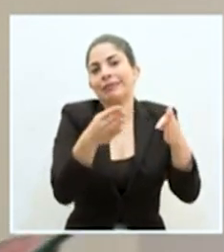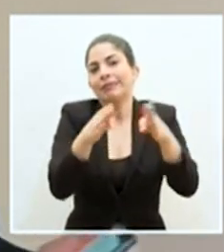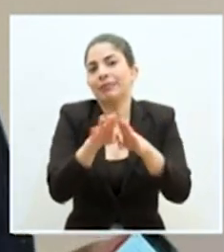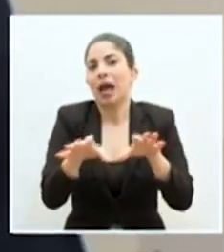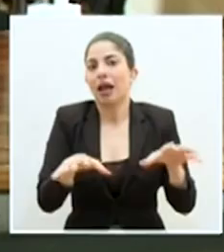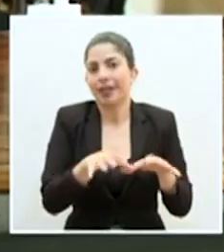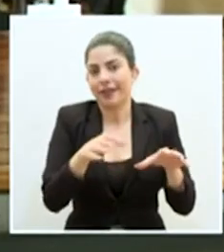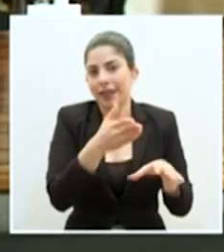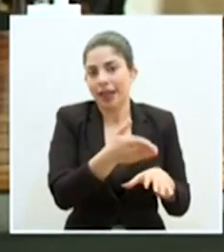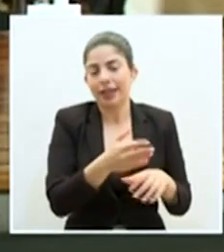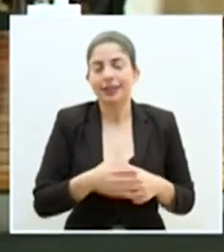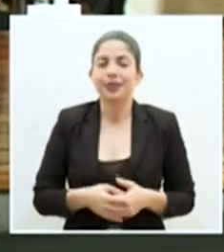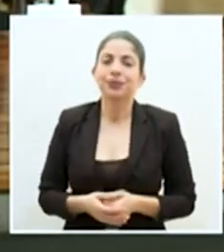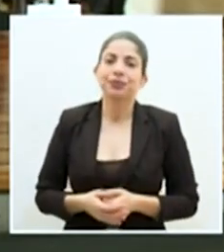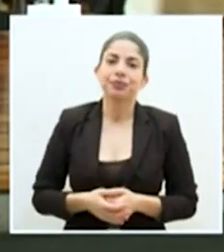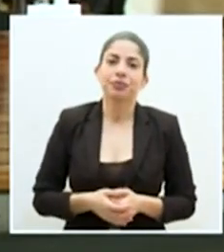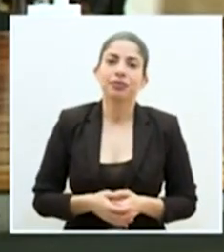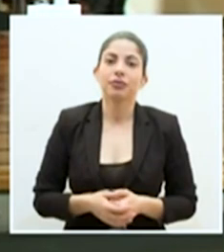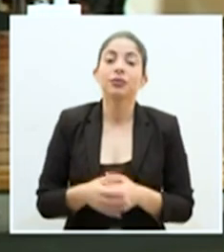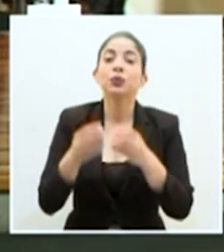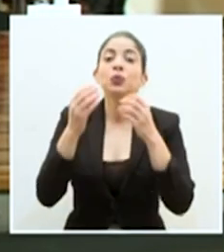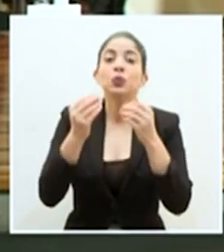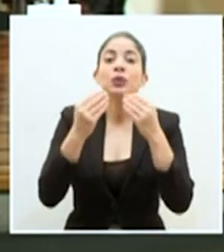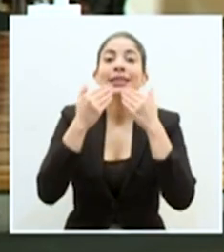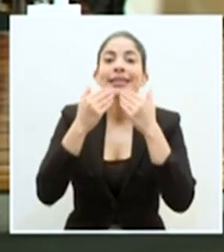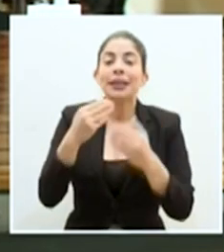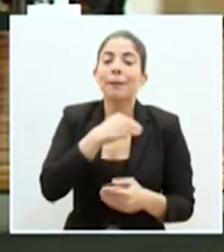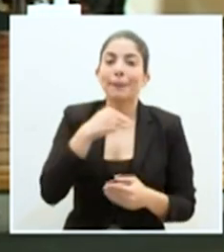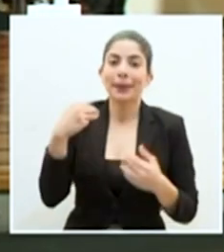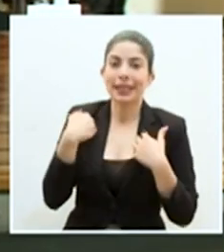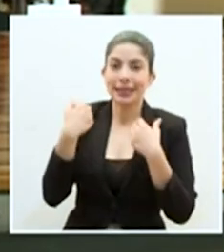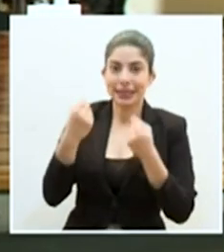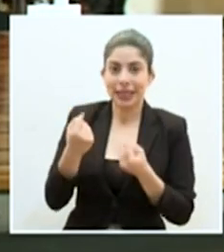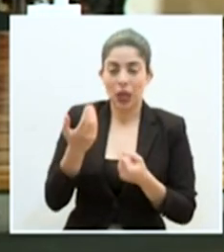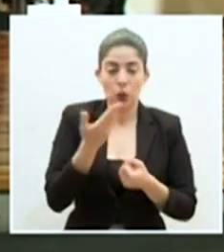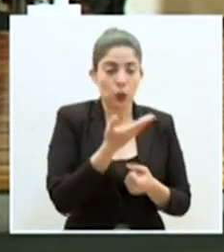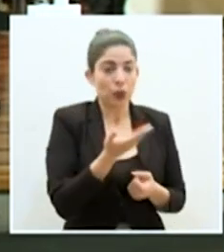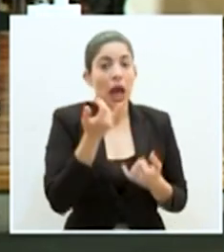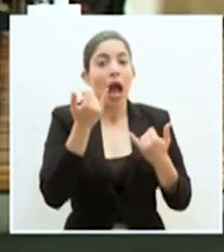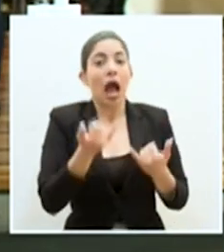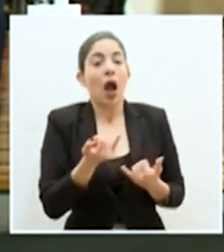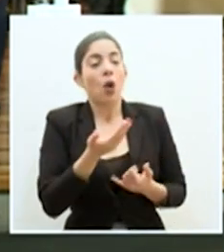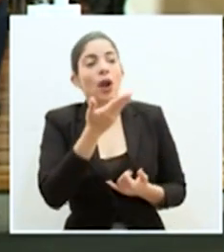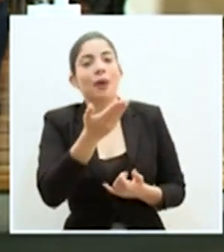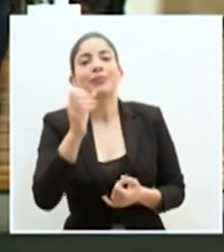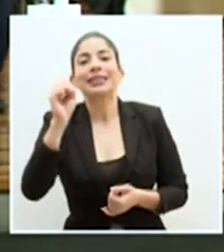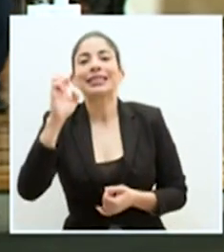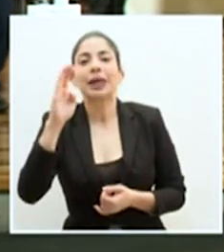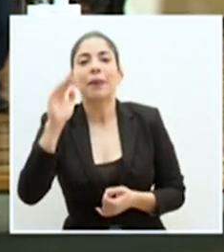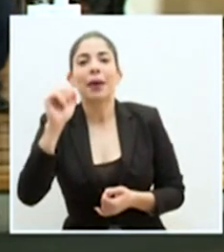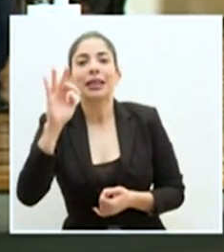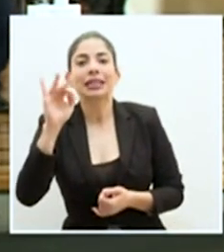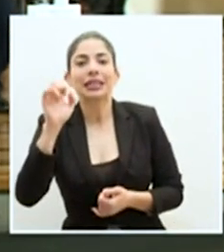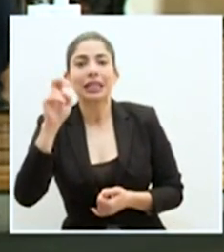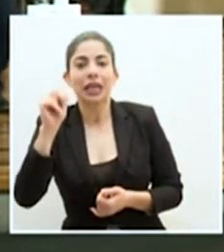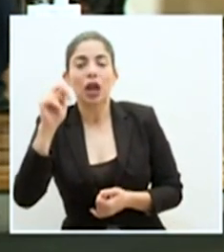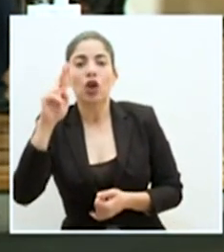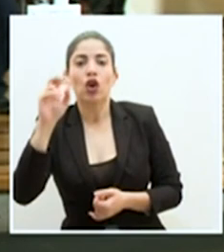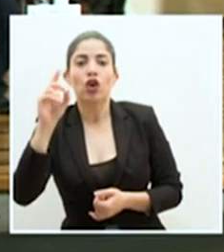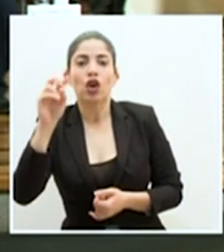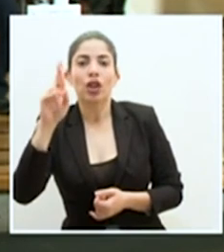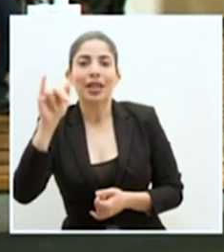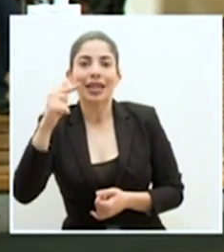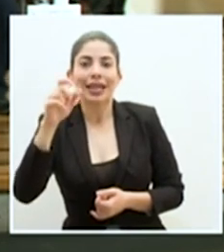Gracias. Muchas gracias al Ministro de Salud. Escuchamos a Sebastián Rodríguez de ameliarrueda